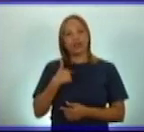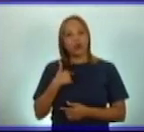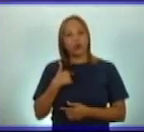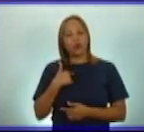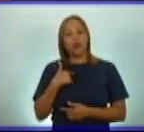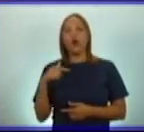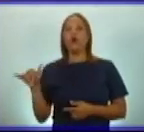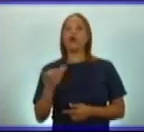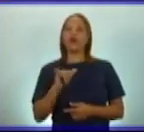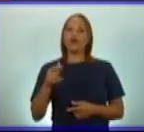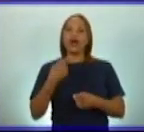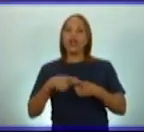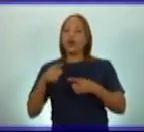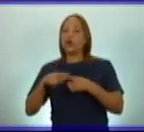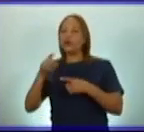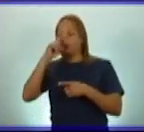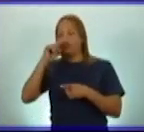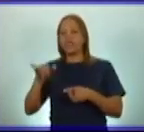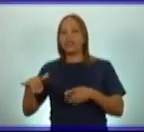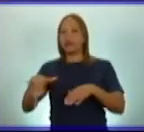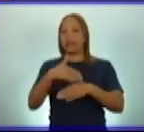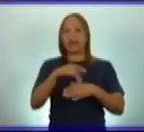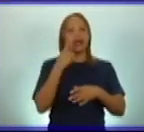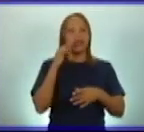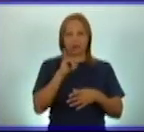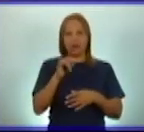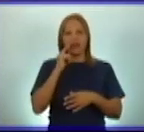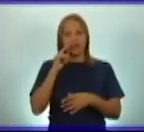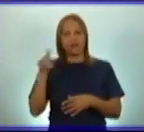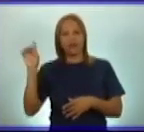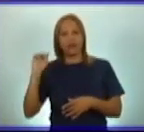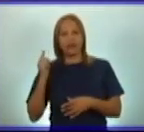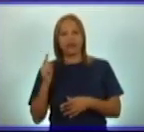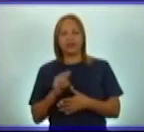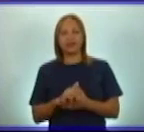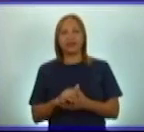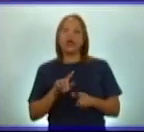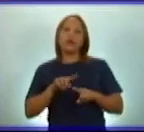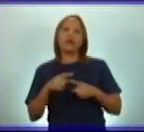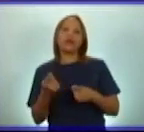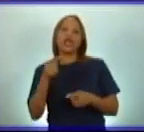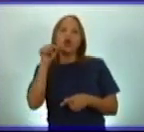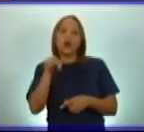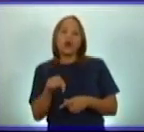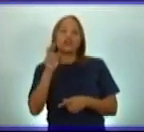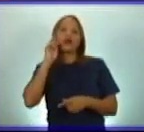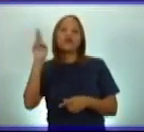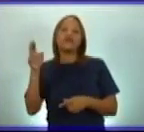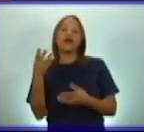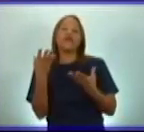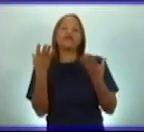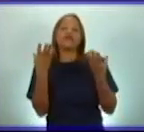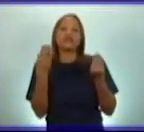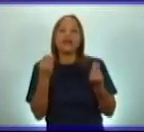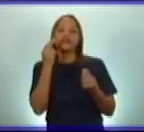otros niños que veo todos los días? ¿Por qué hoy los recordamos tanto?